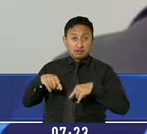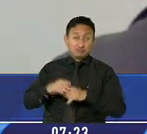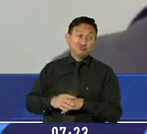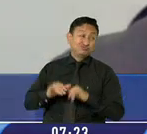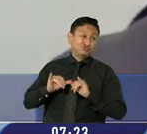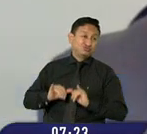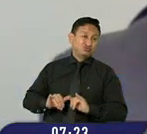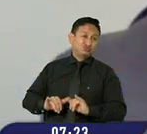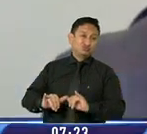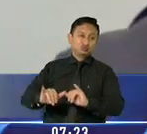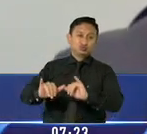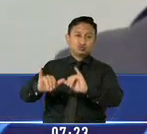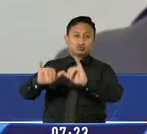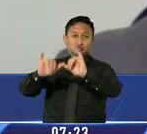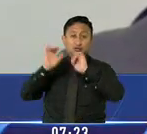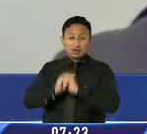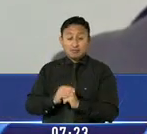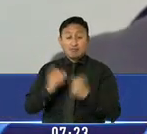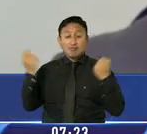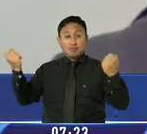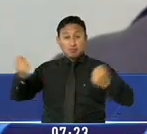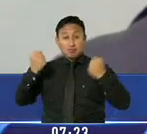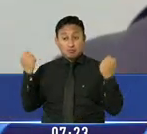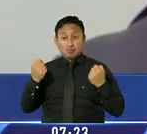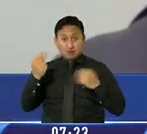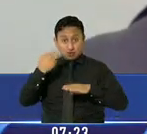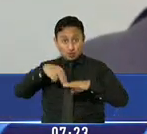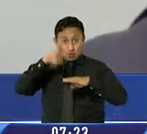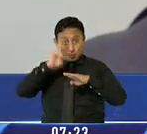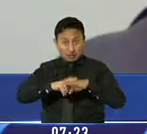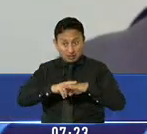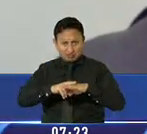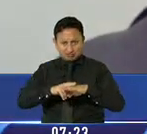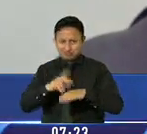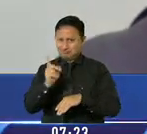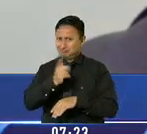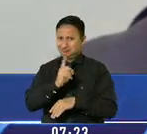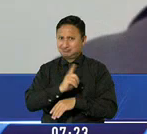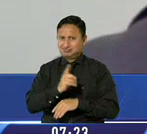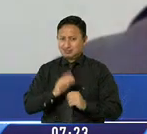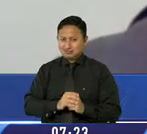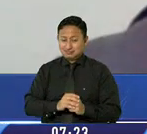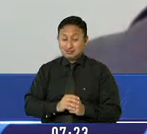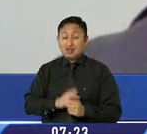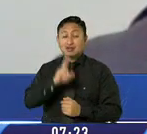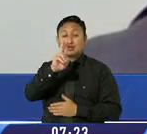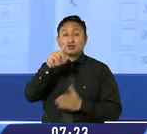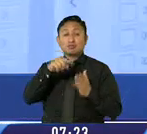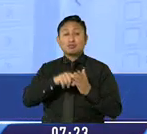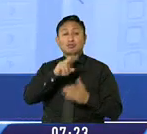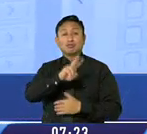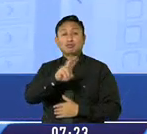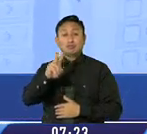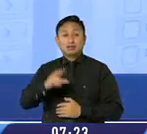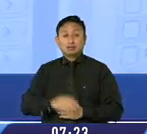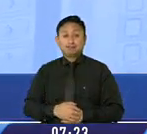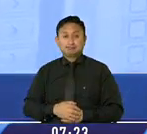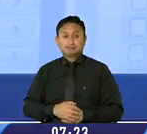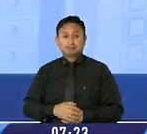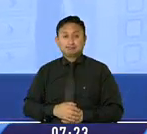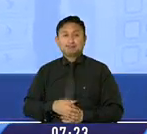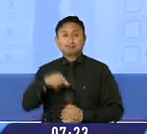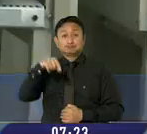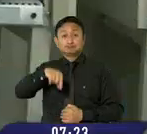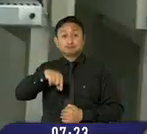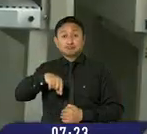Para enfrentar los